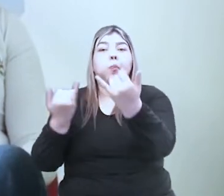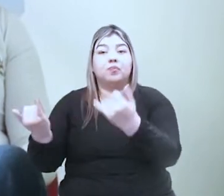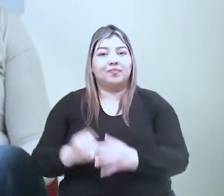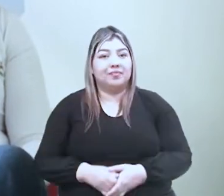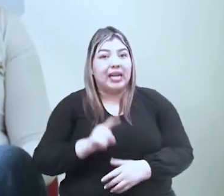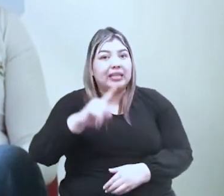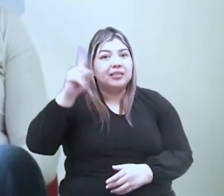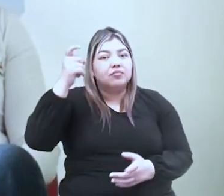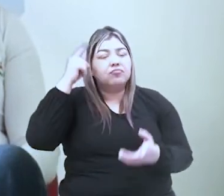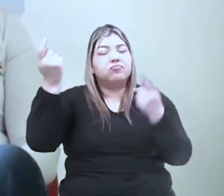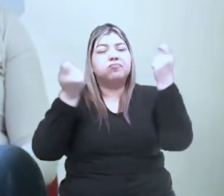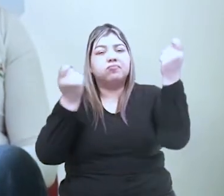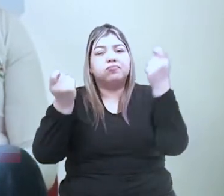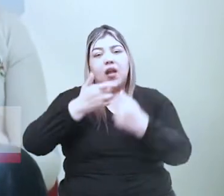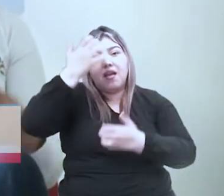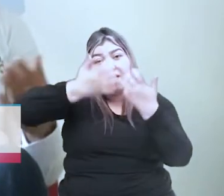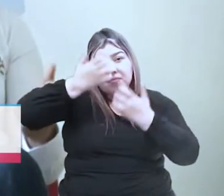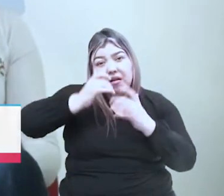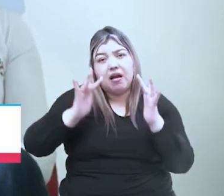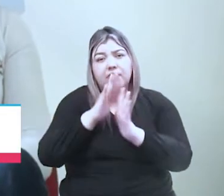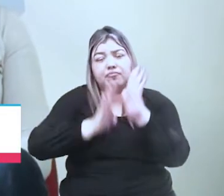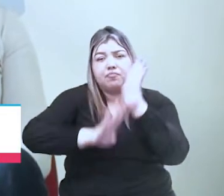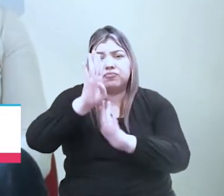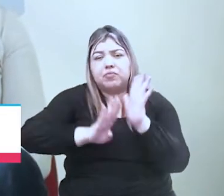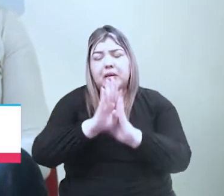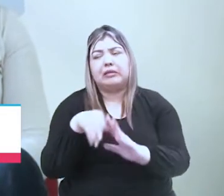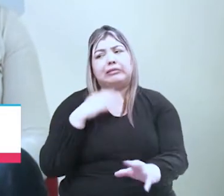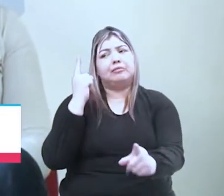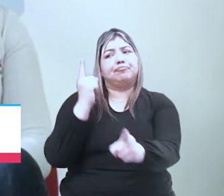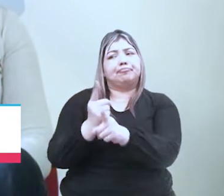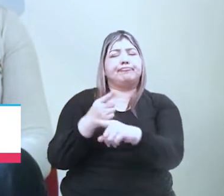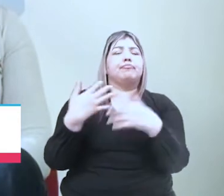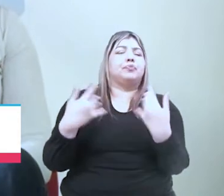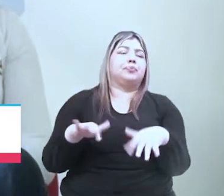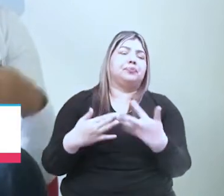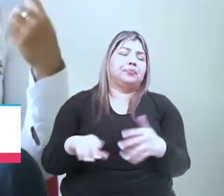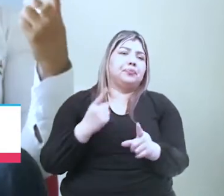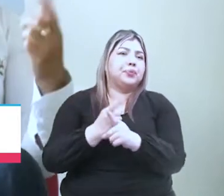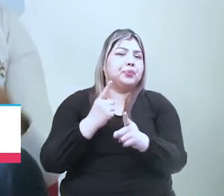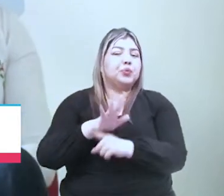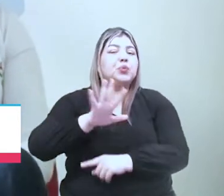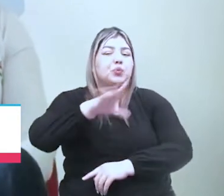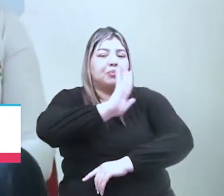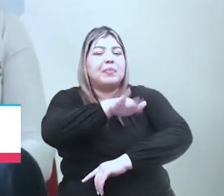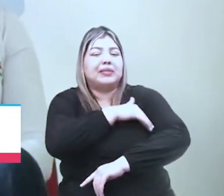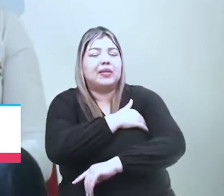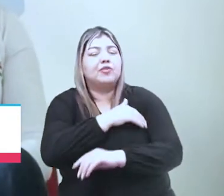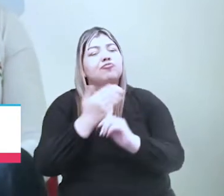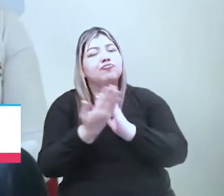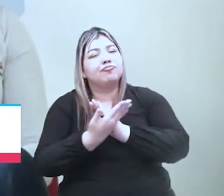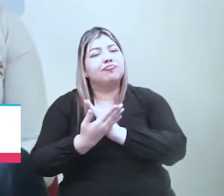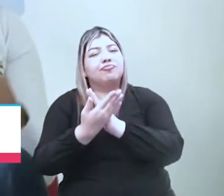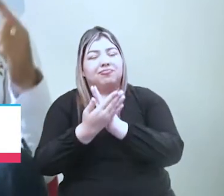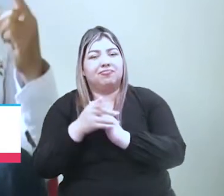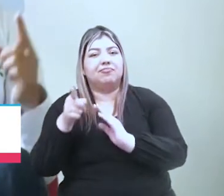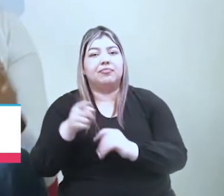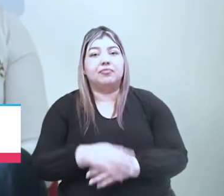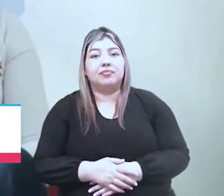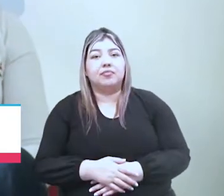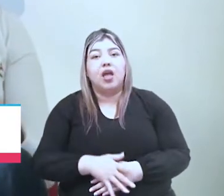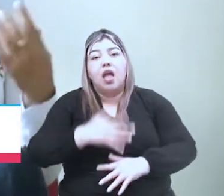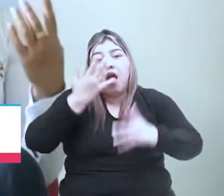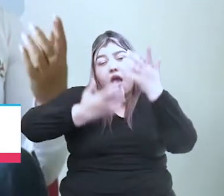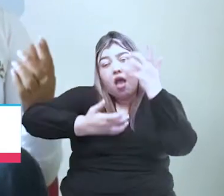es un gran acierto del Ministerio. Lo hemos manifestado, evaluar tiene que cambiar la perspectiva. No